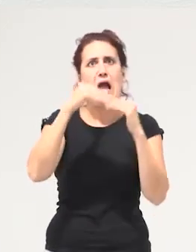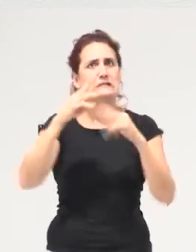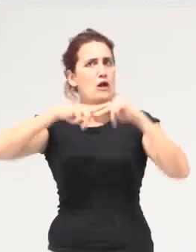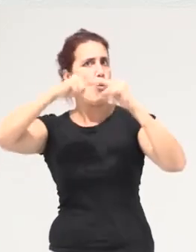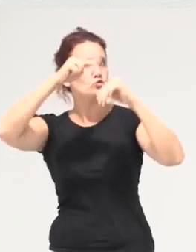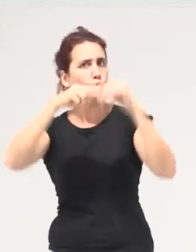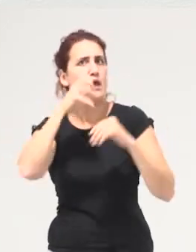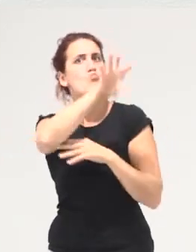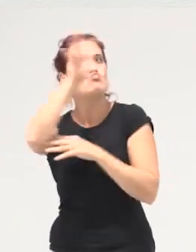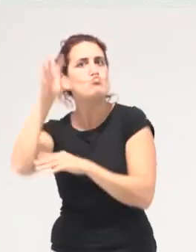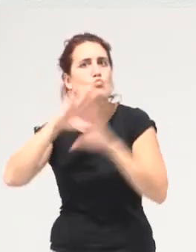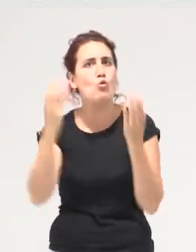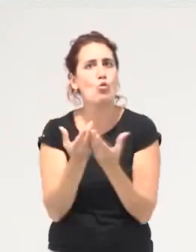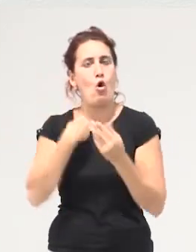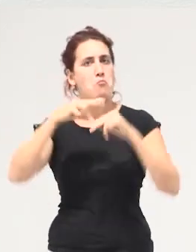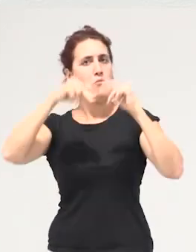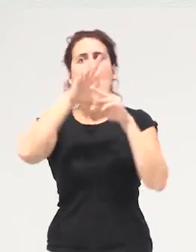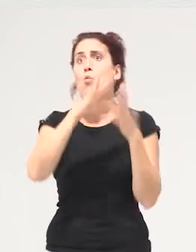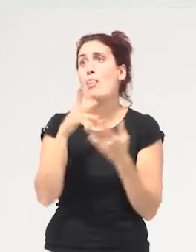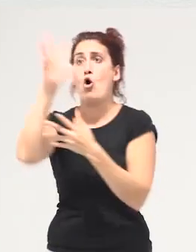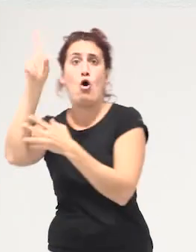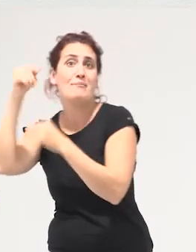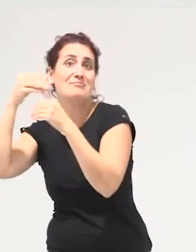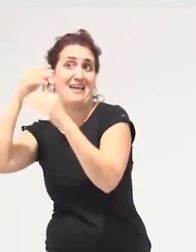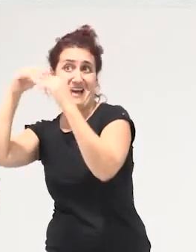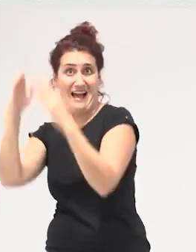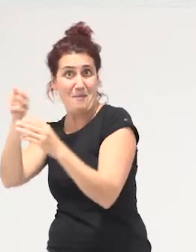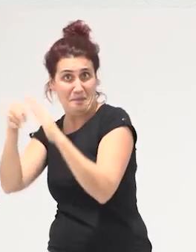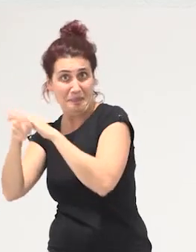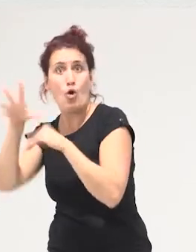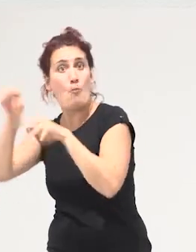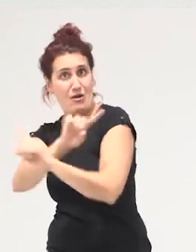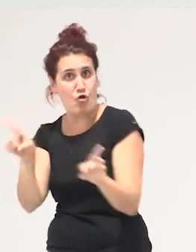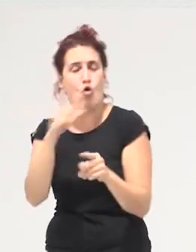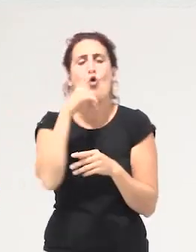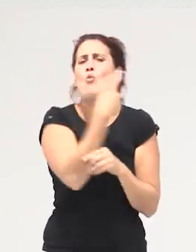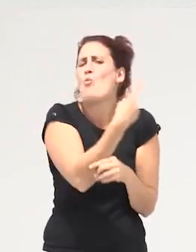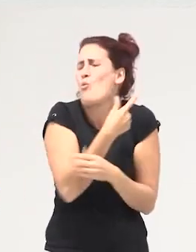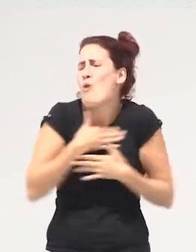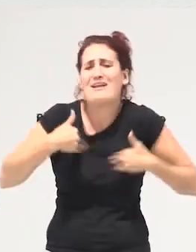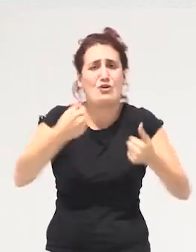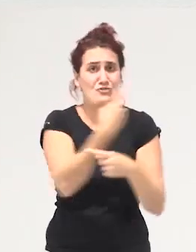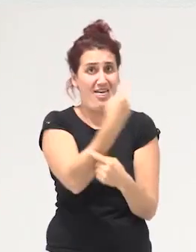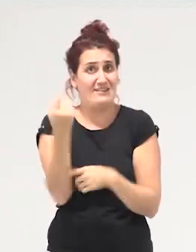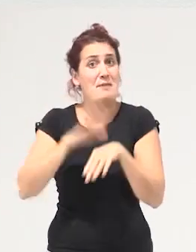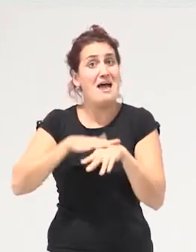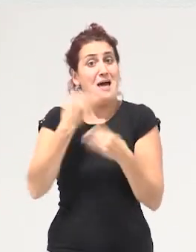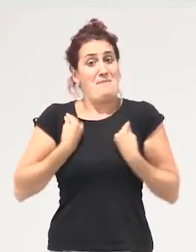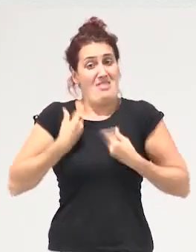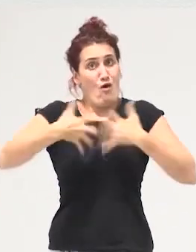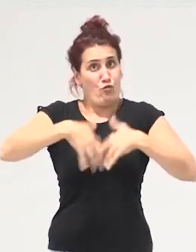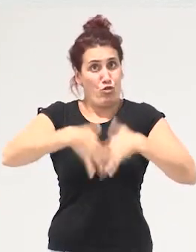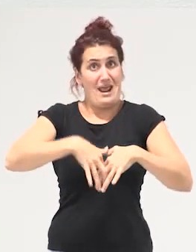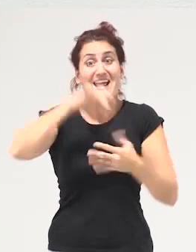lugares del mundo cuando no se la compras a una inmobiliaria cuidar es cualquier cosa necesaria para que la vida funcione que no